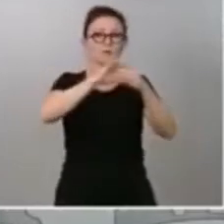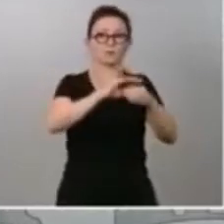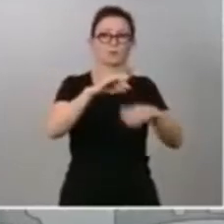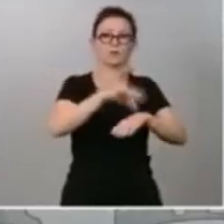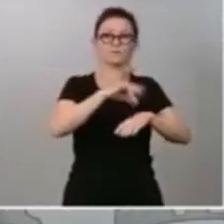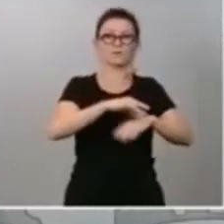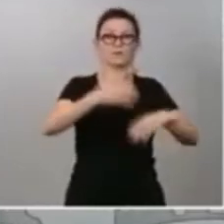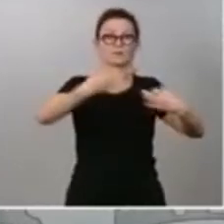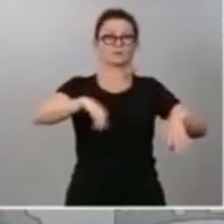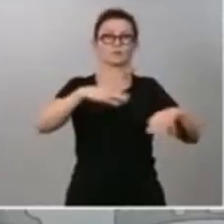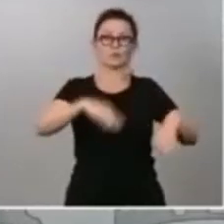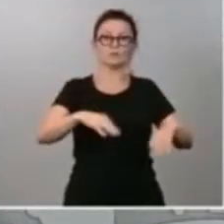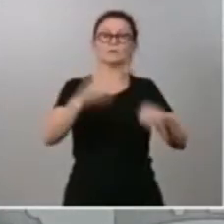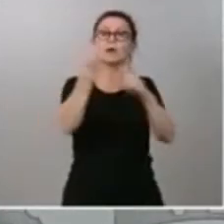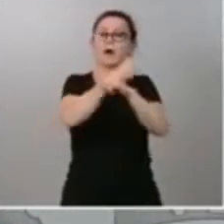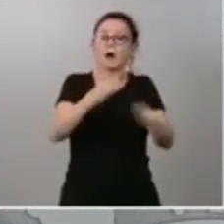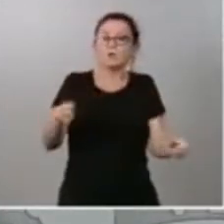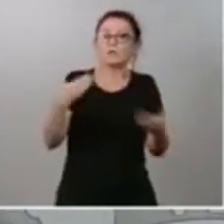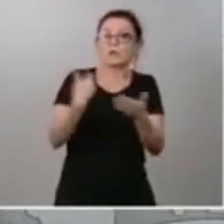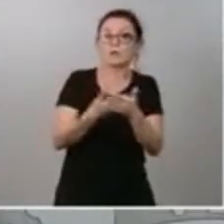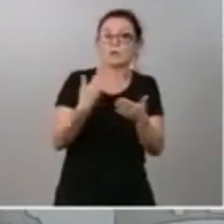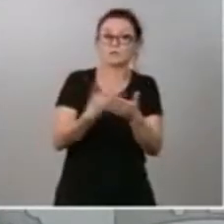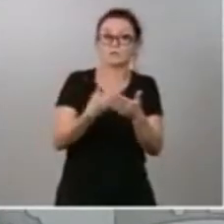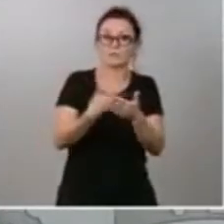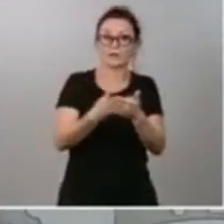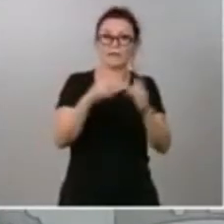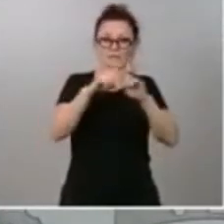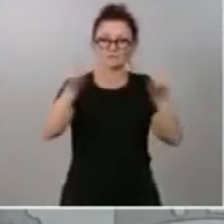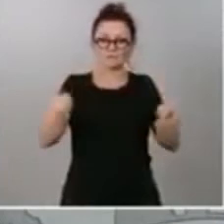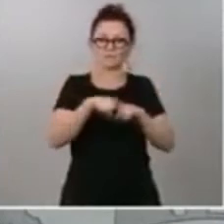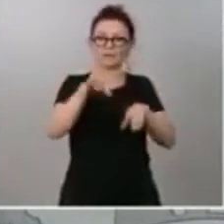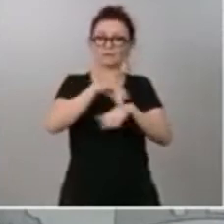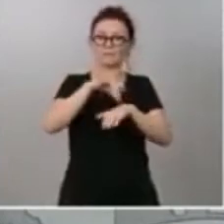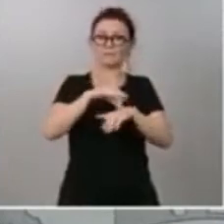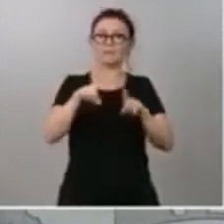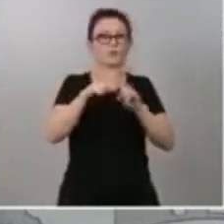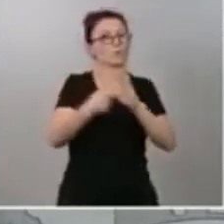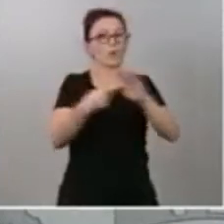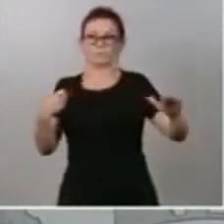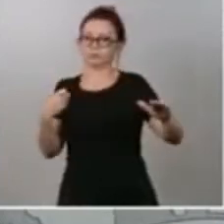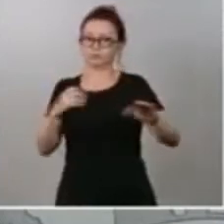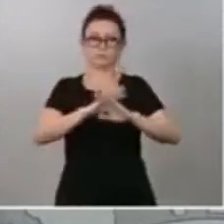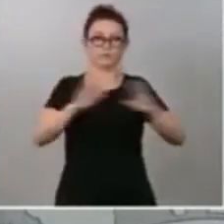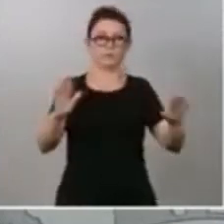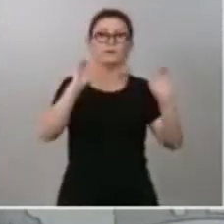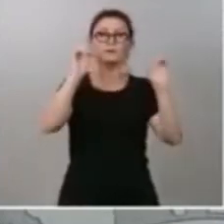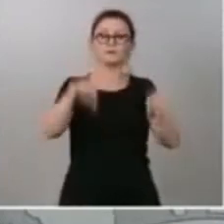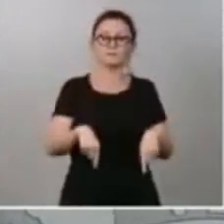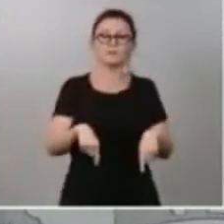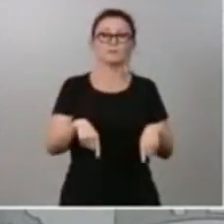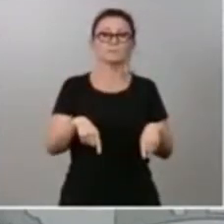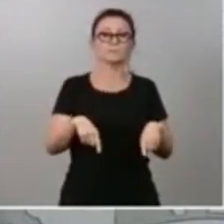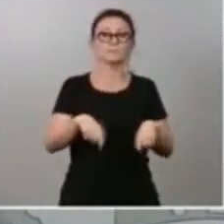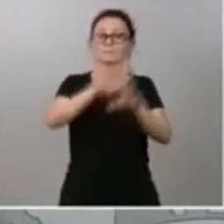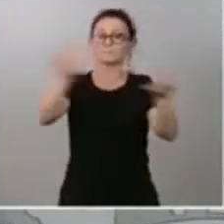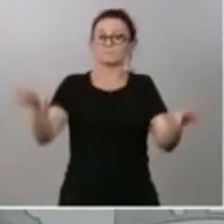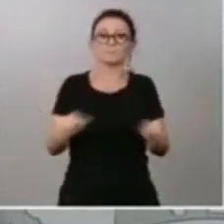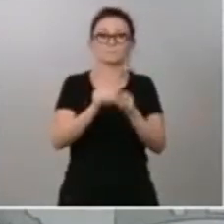comunes, aún justificadas con un parte médico, la revalorización de las pensiones, la culminación, en definitiva, del tercer tramo